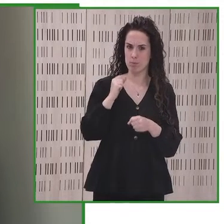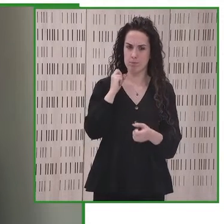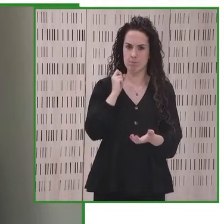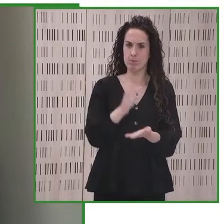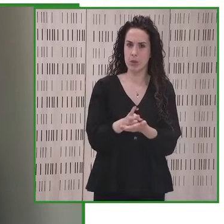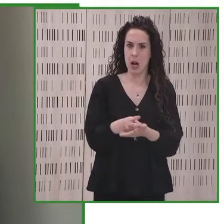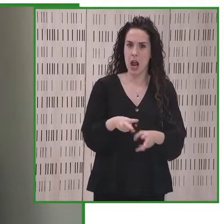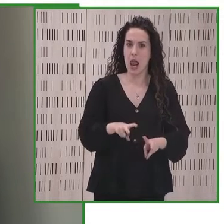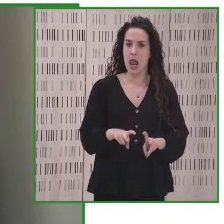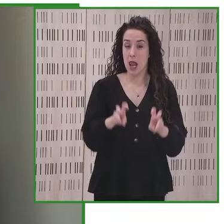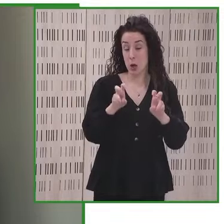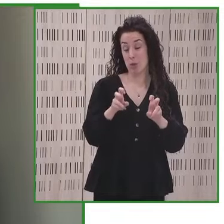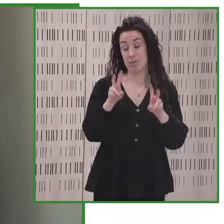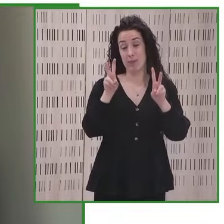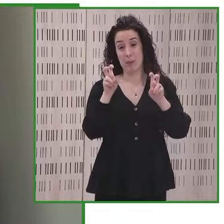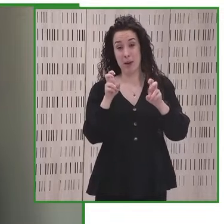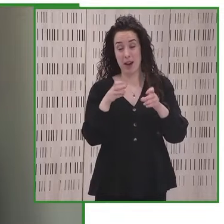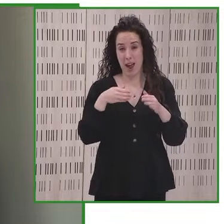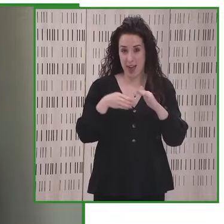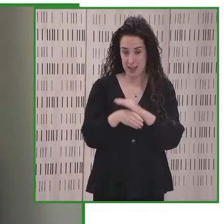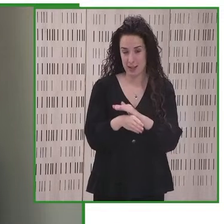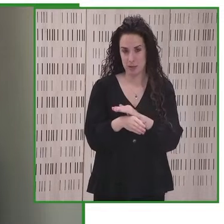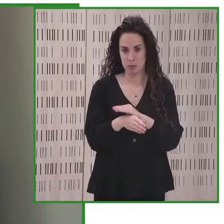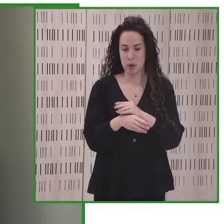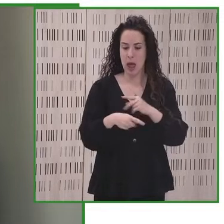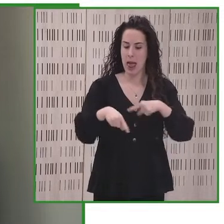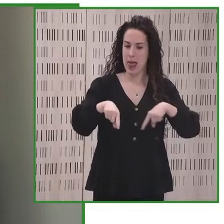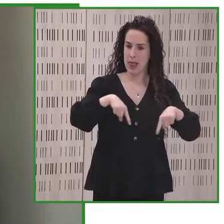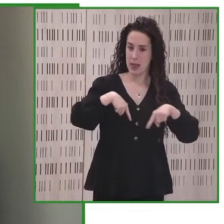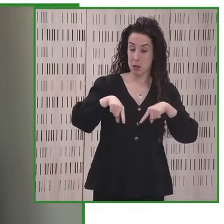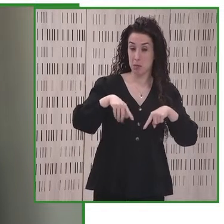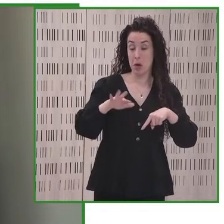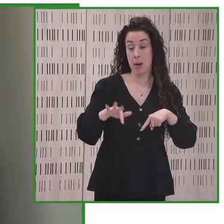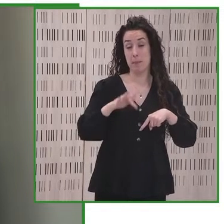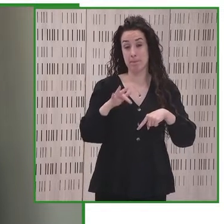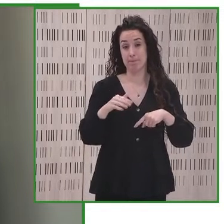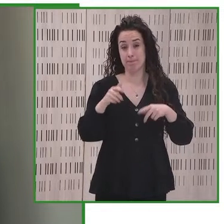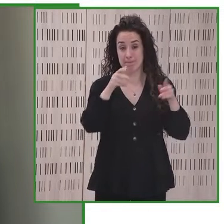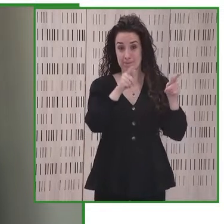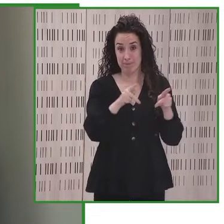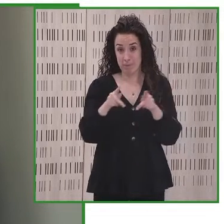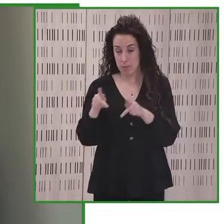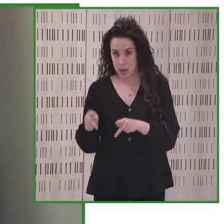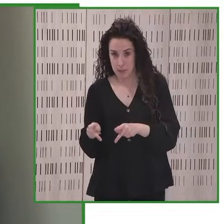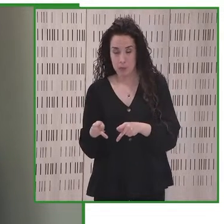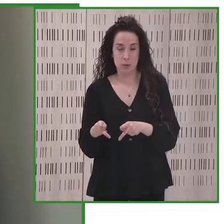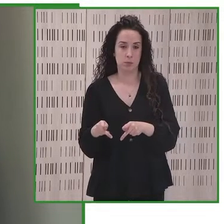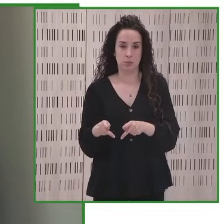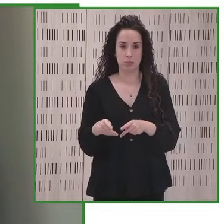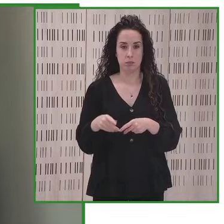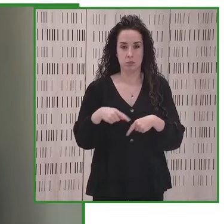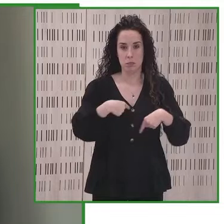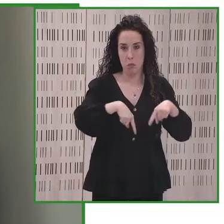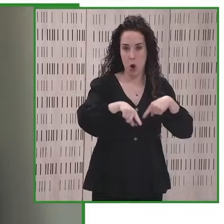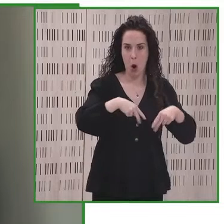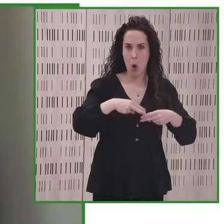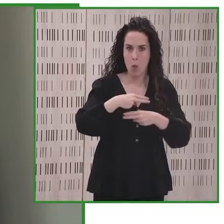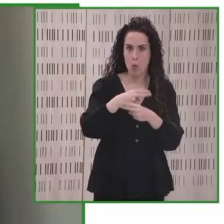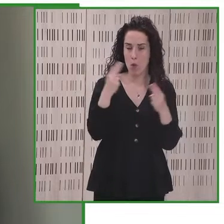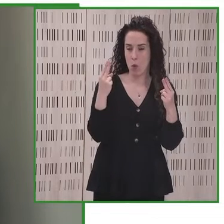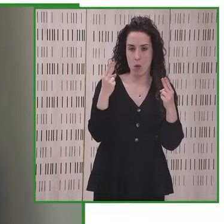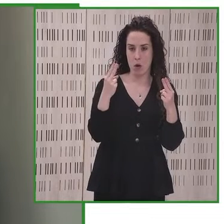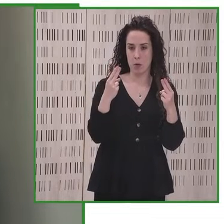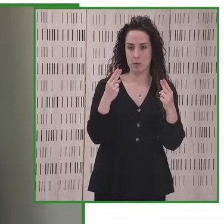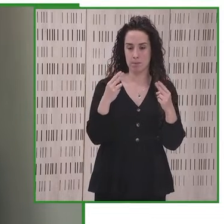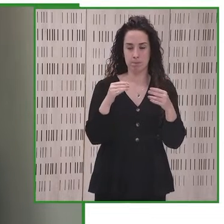accesibilidad sobre todo en transporte y movilidad humana el uso de los diversos espacios públicos para la recreación ocio,